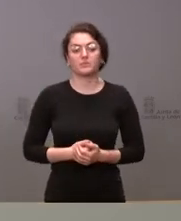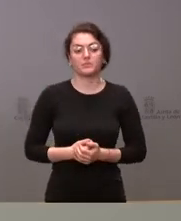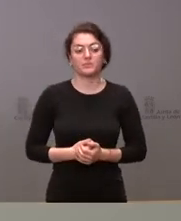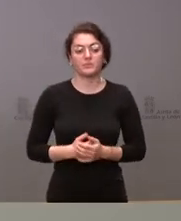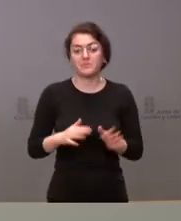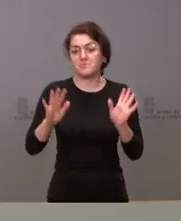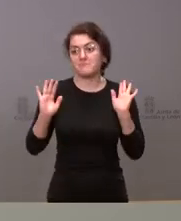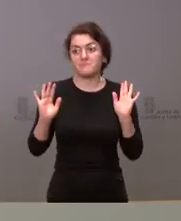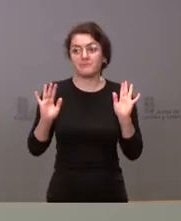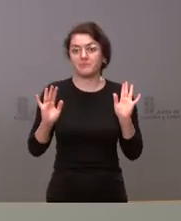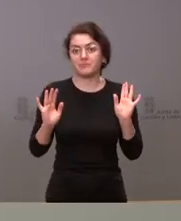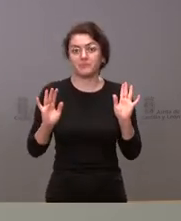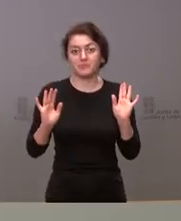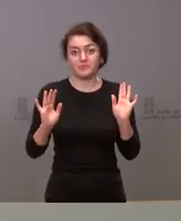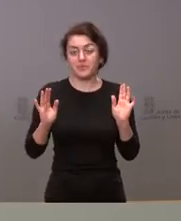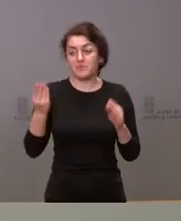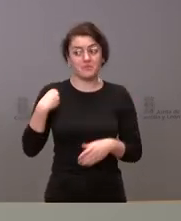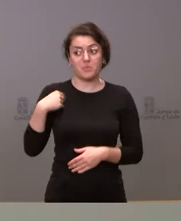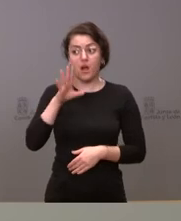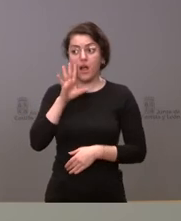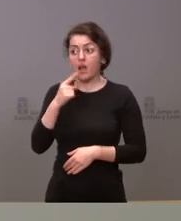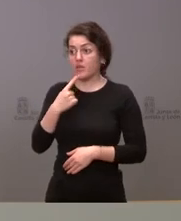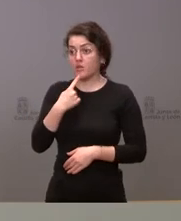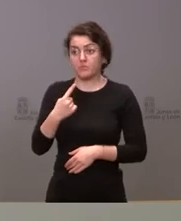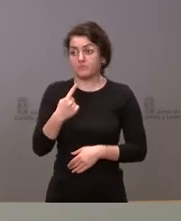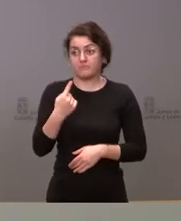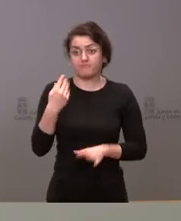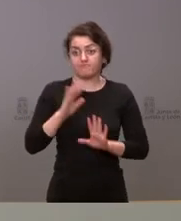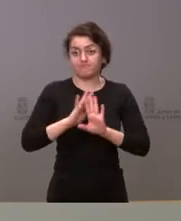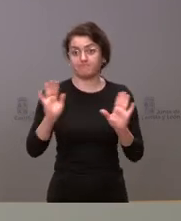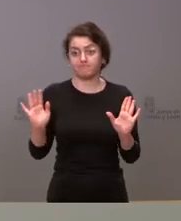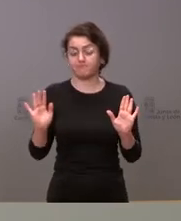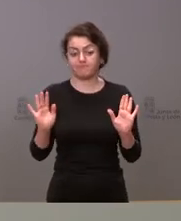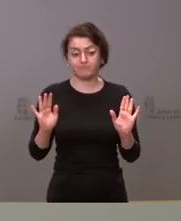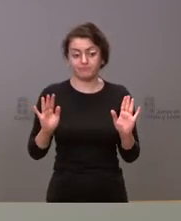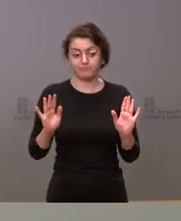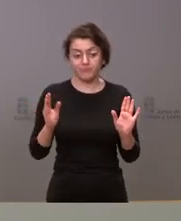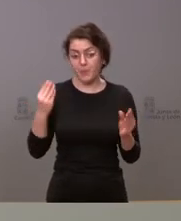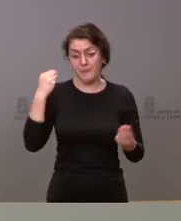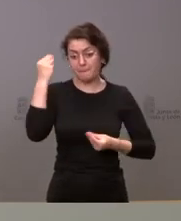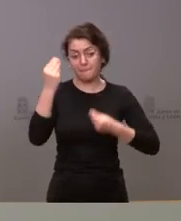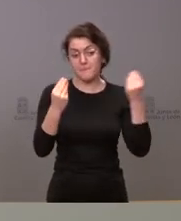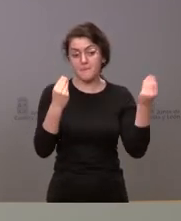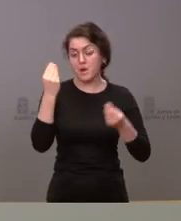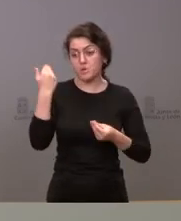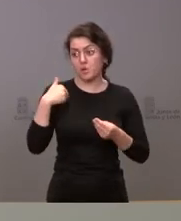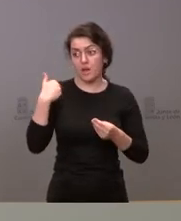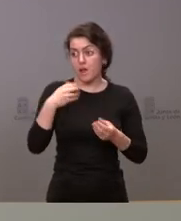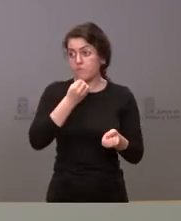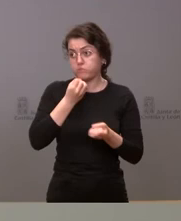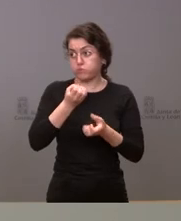Bueno yo esto como les he dicho me remito a lo que les señalado creo que les he dado ya información suficiente sobre este asunto